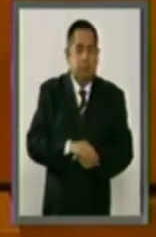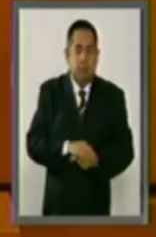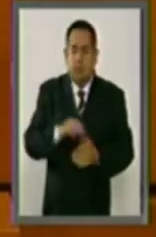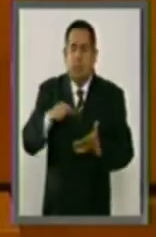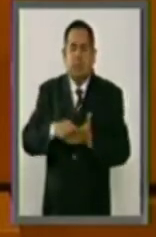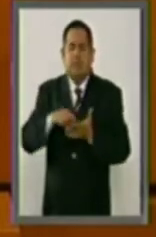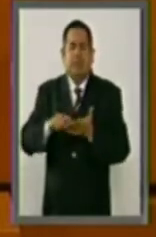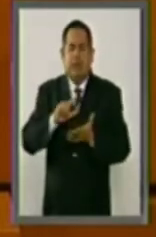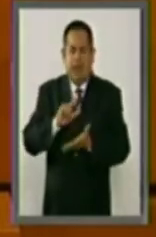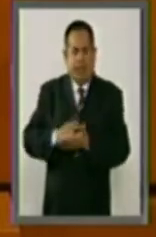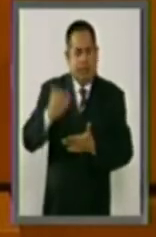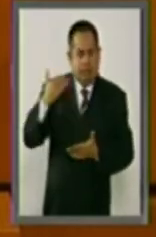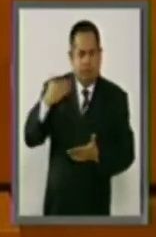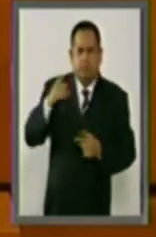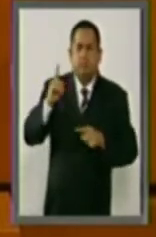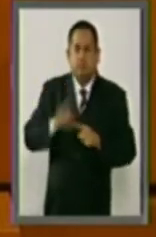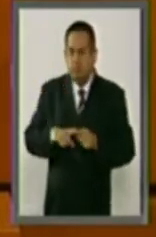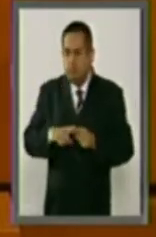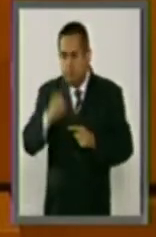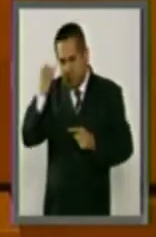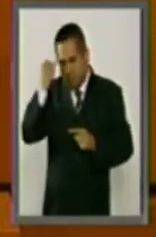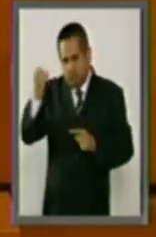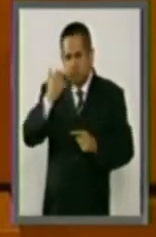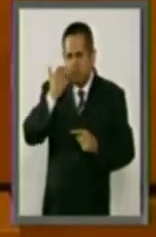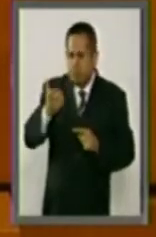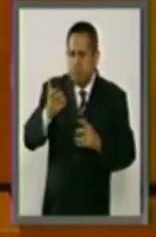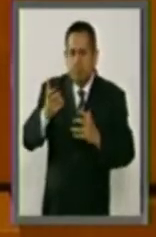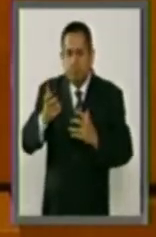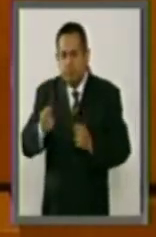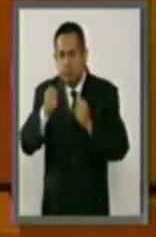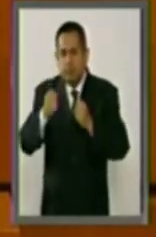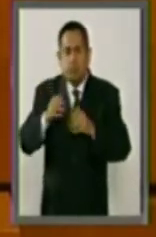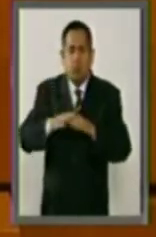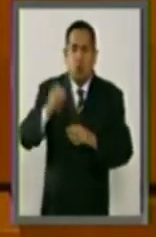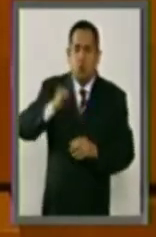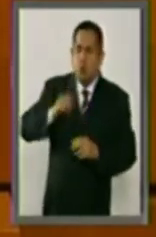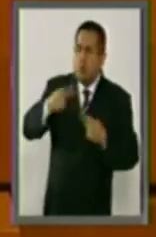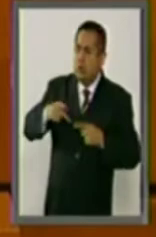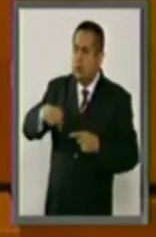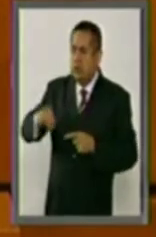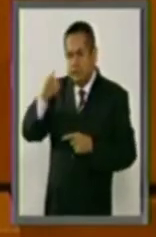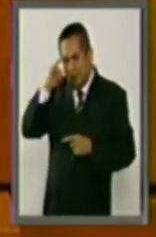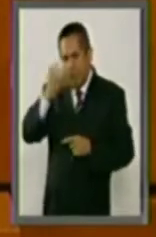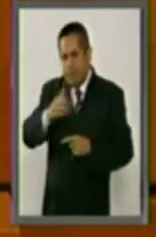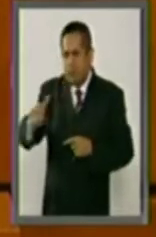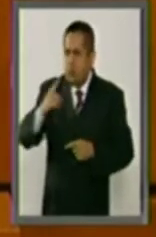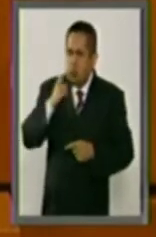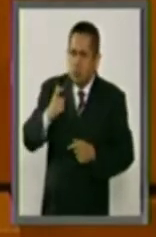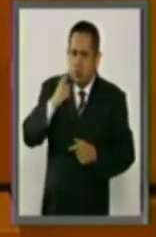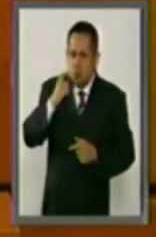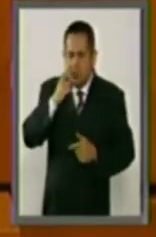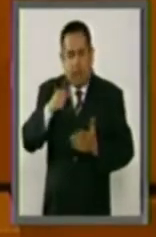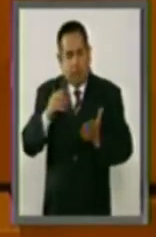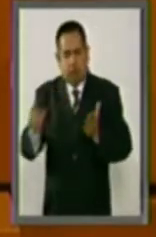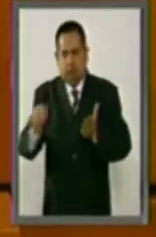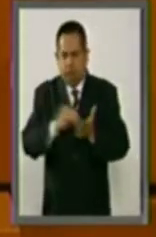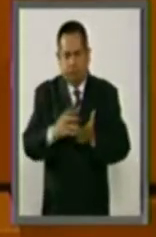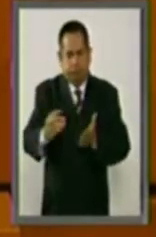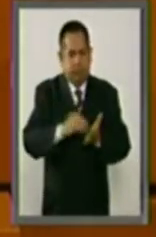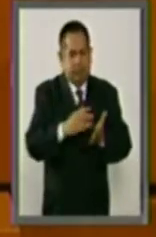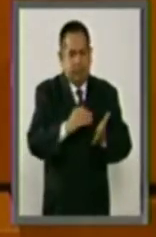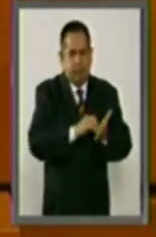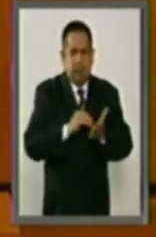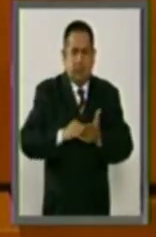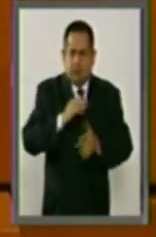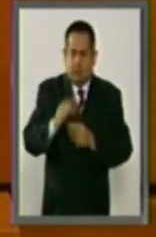propósito rescatar los objetivos fundamentales de las luchas agrarias. Sus principales consignas convertidas en